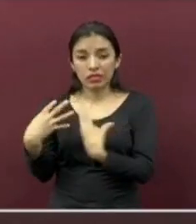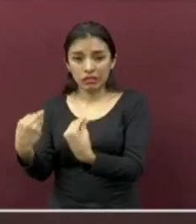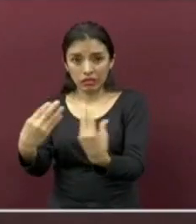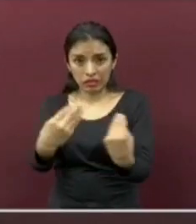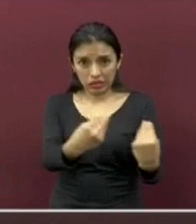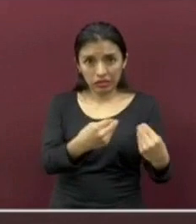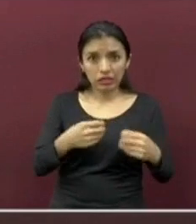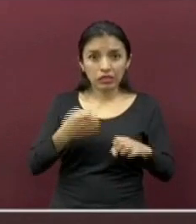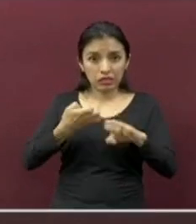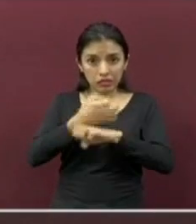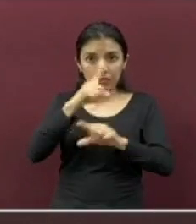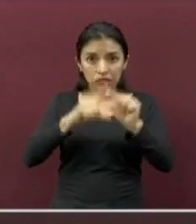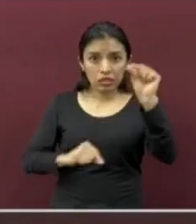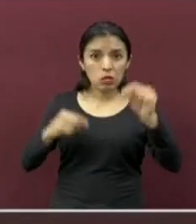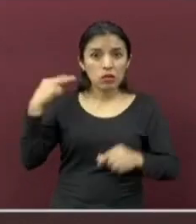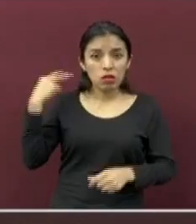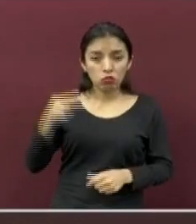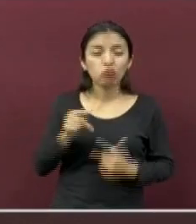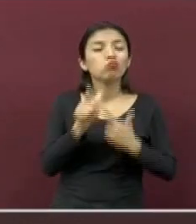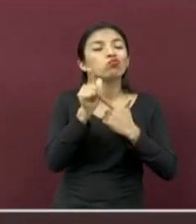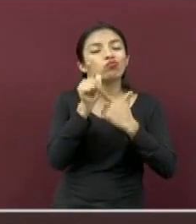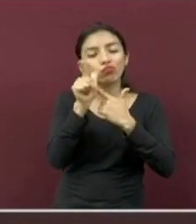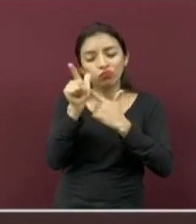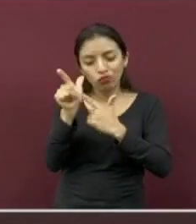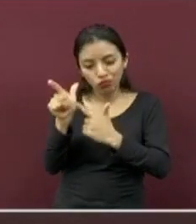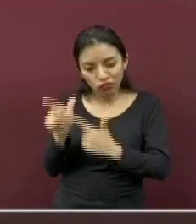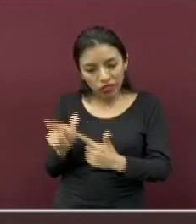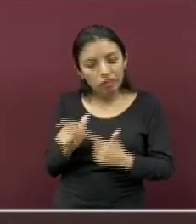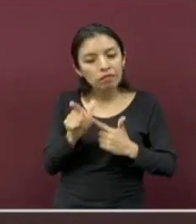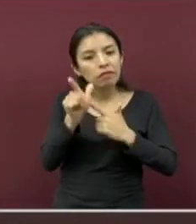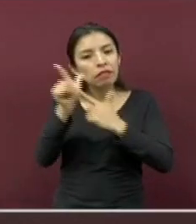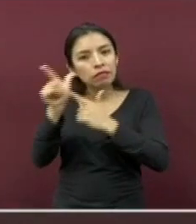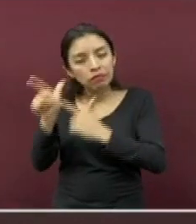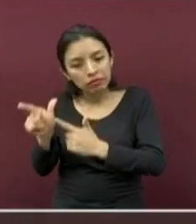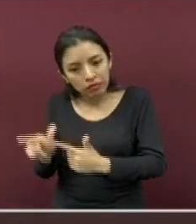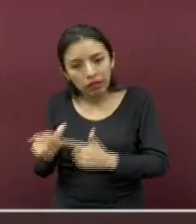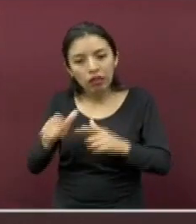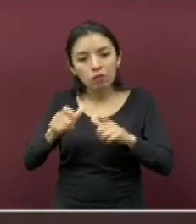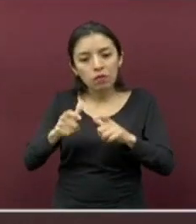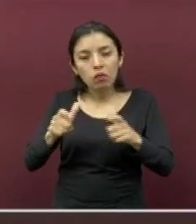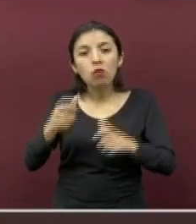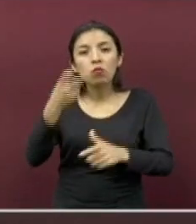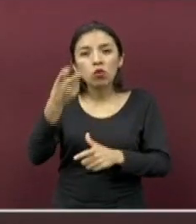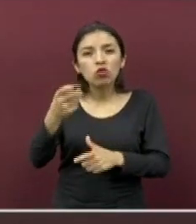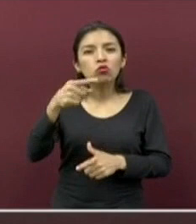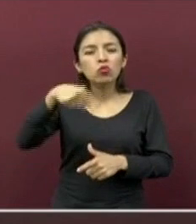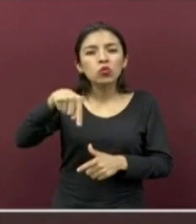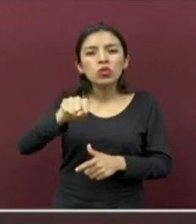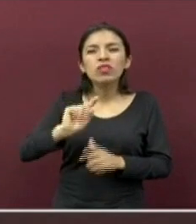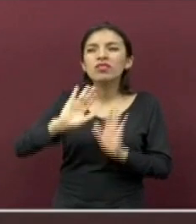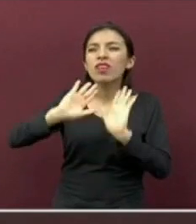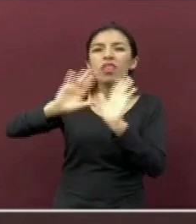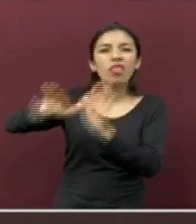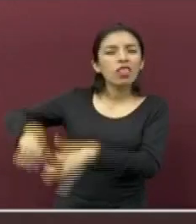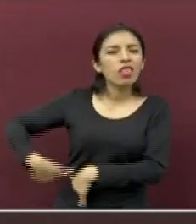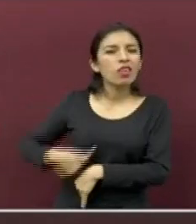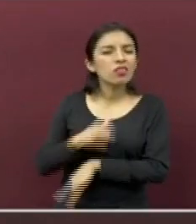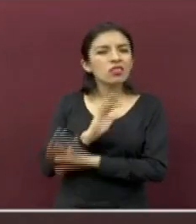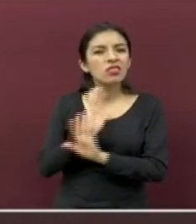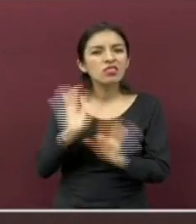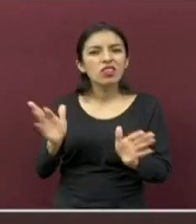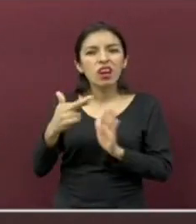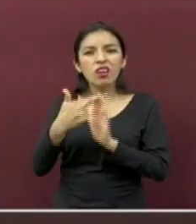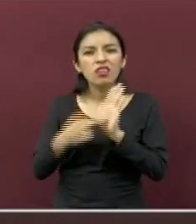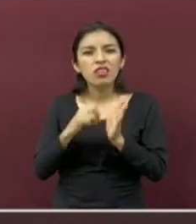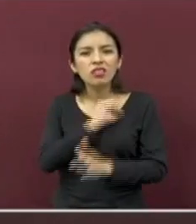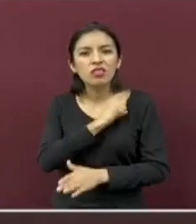el Estado continúan latente, por lo que los invitamos a no bajar la guardia, atendiendo las medidas